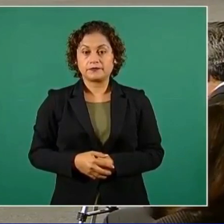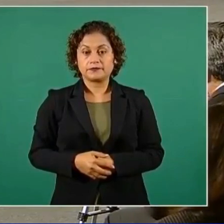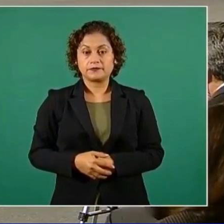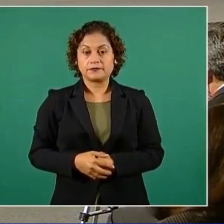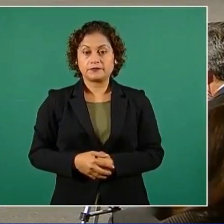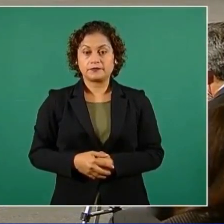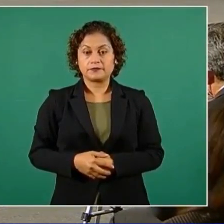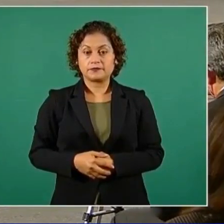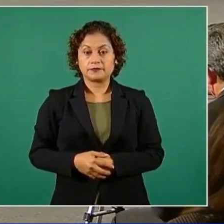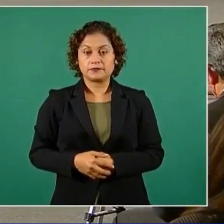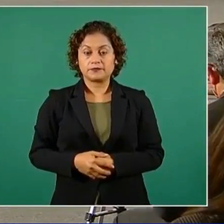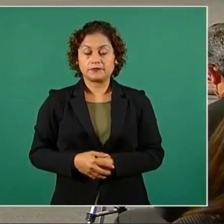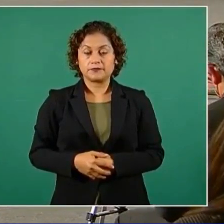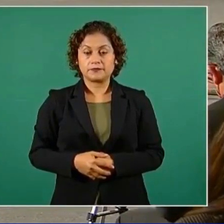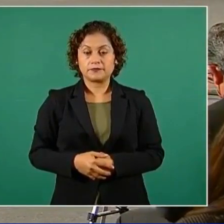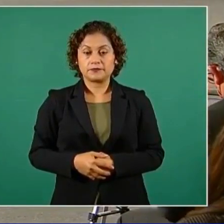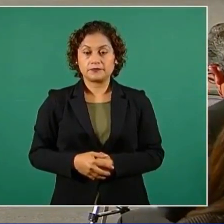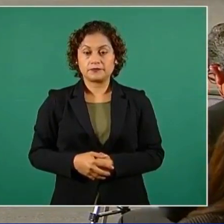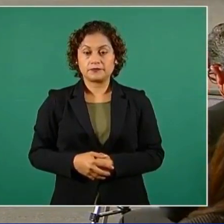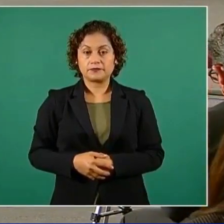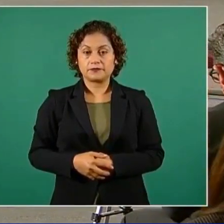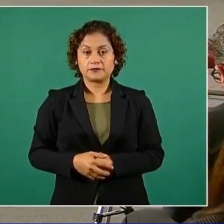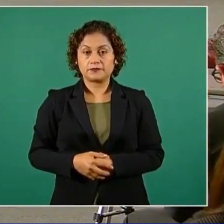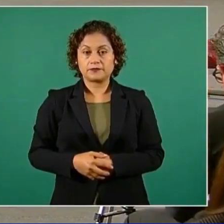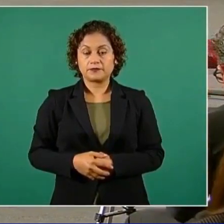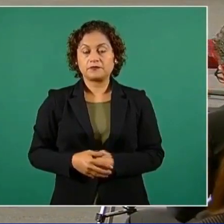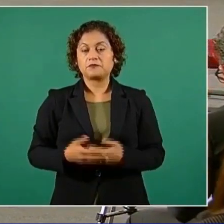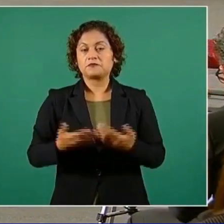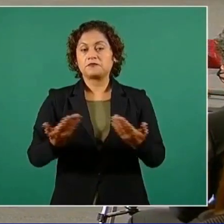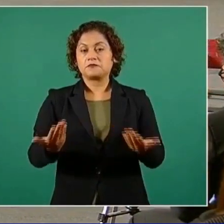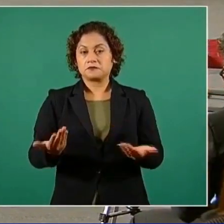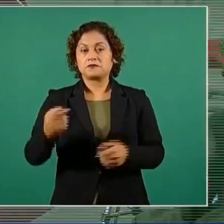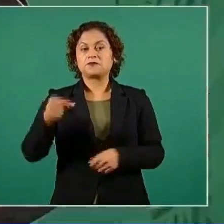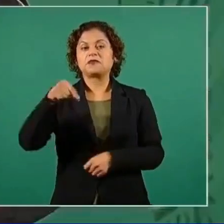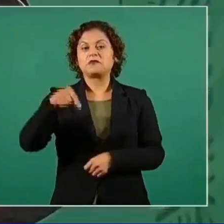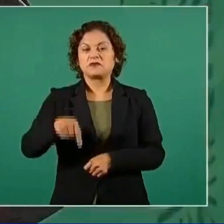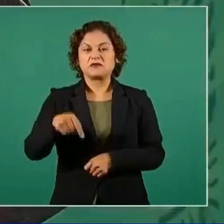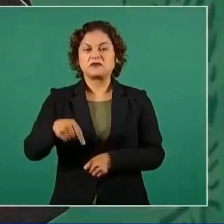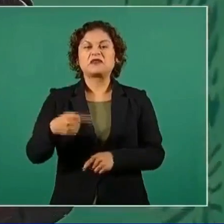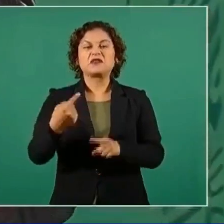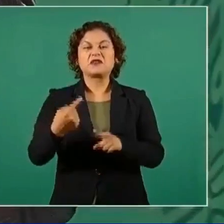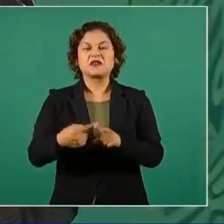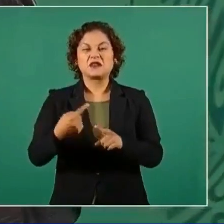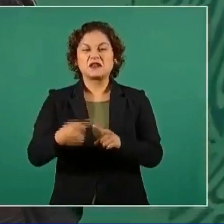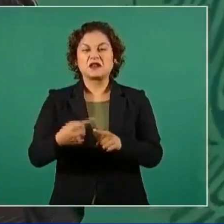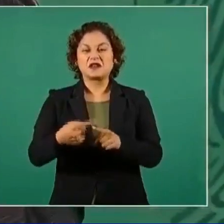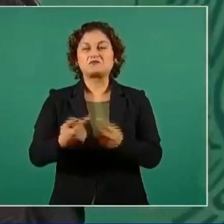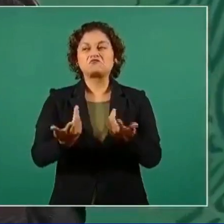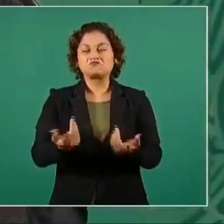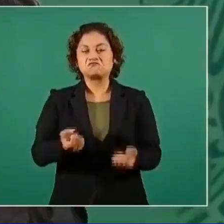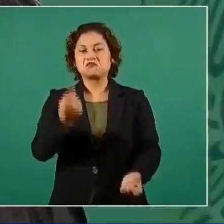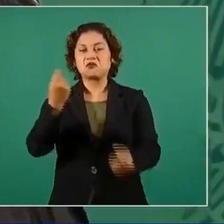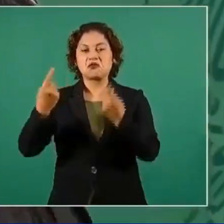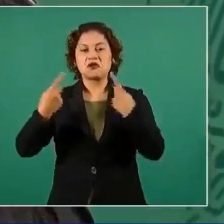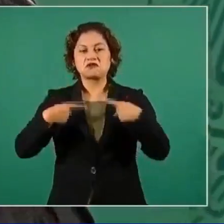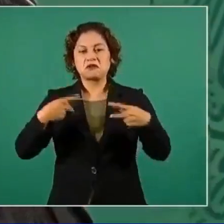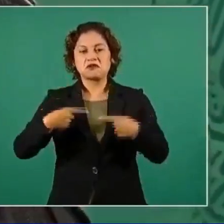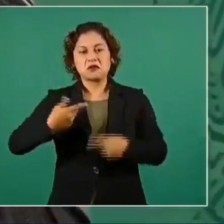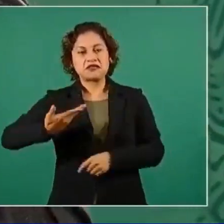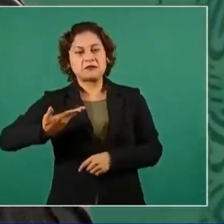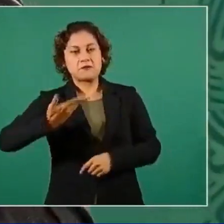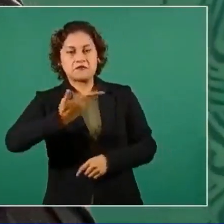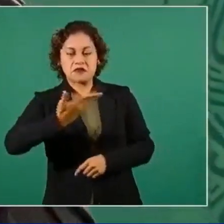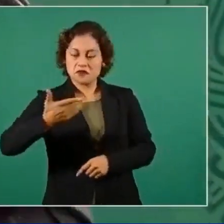Con lujos en las cachas especiales,